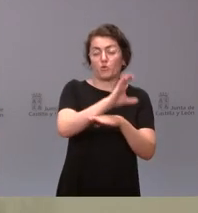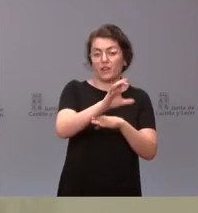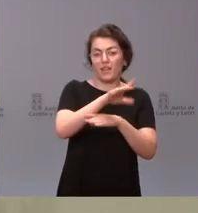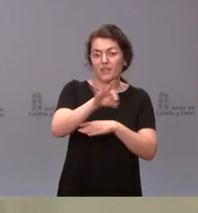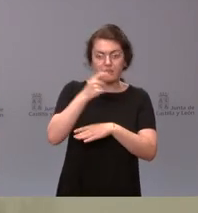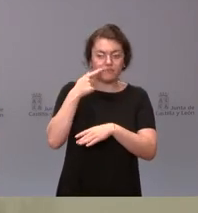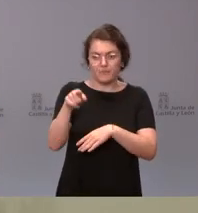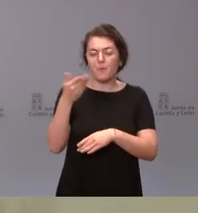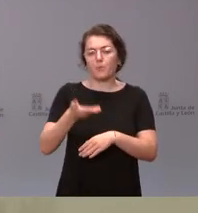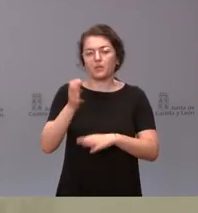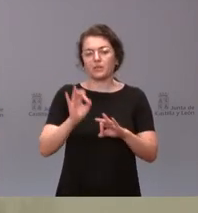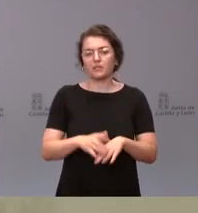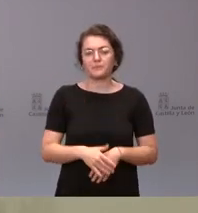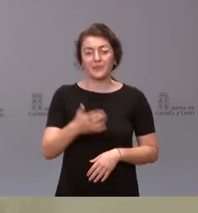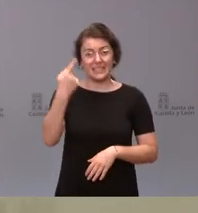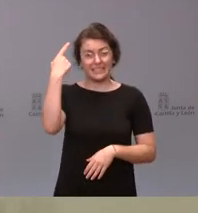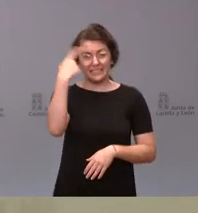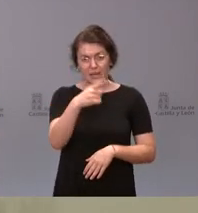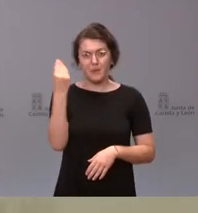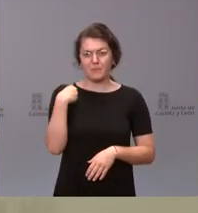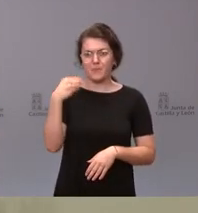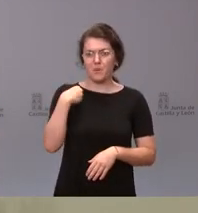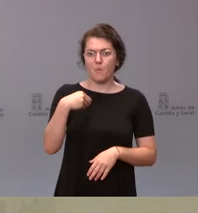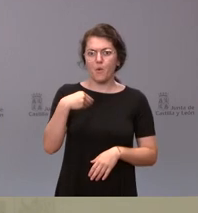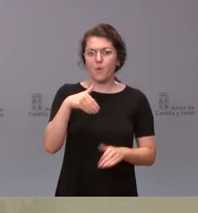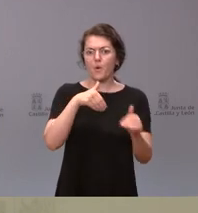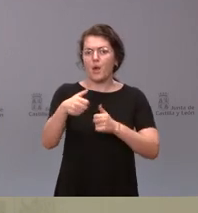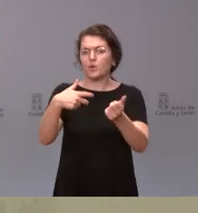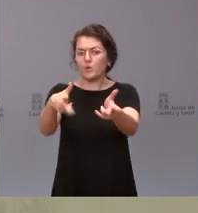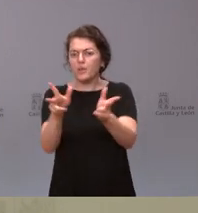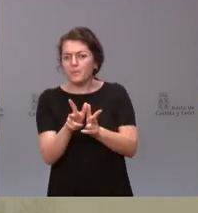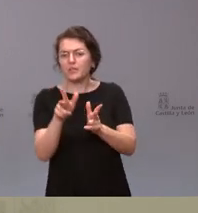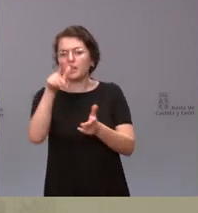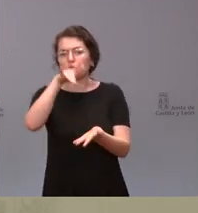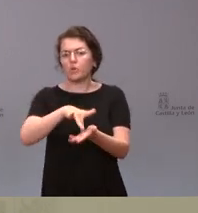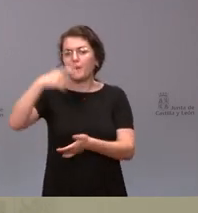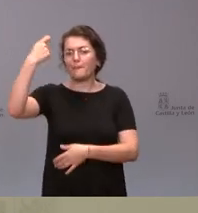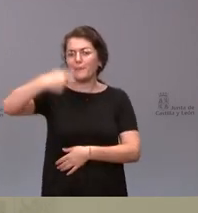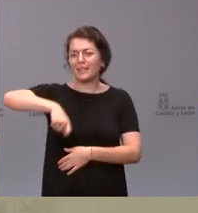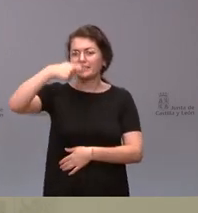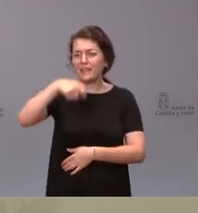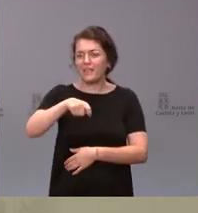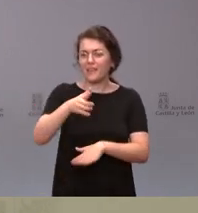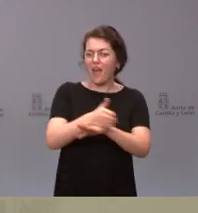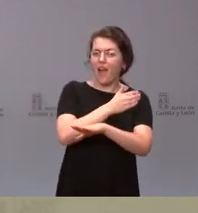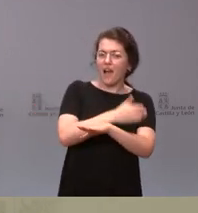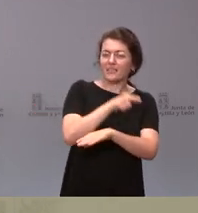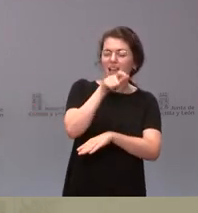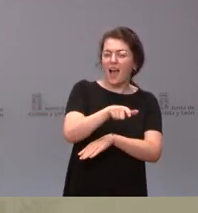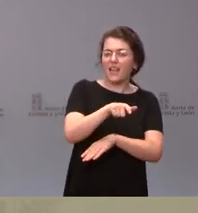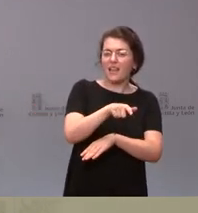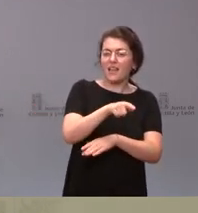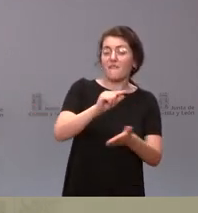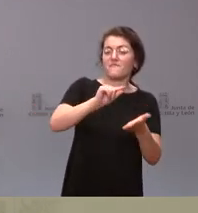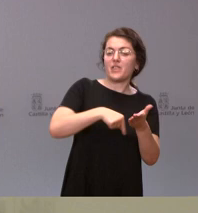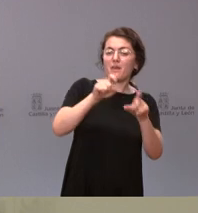¿Conocían ustedes que iban a anunciarlo en una rueda de prensa justo cuando el presidente estaba en la firma de Siro? ¿Sabían ustedes que iban a